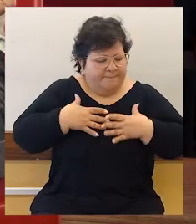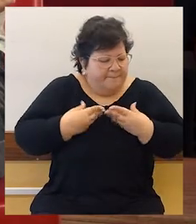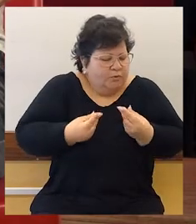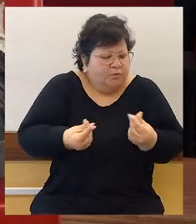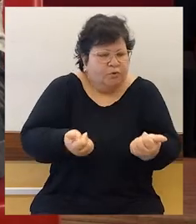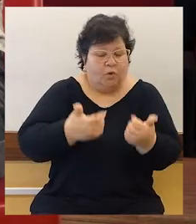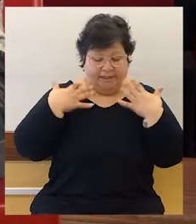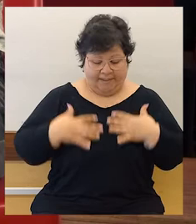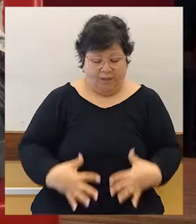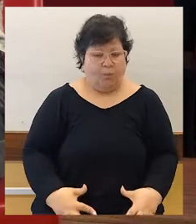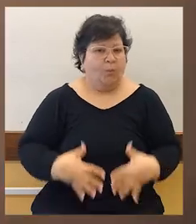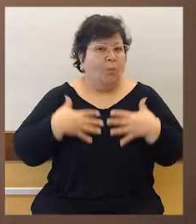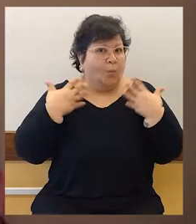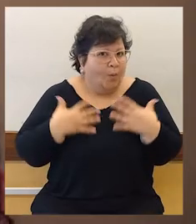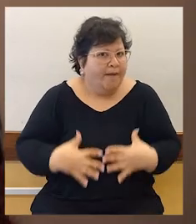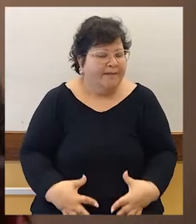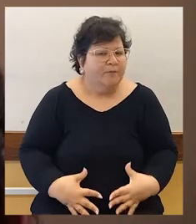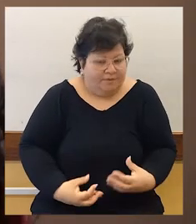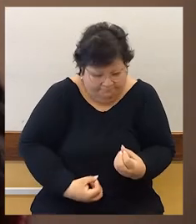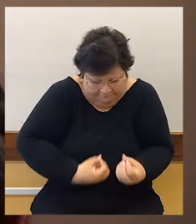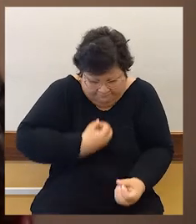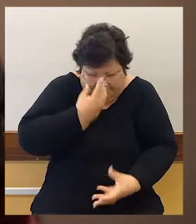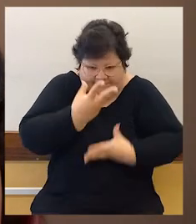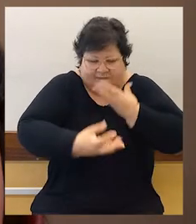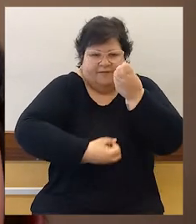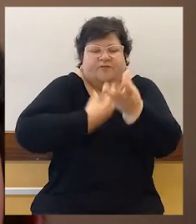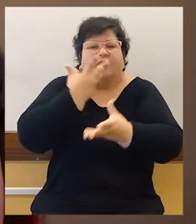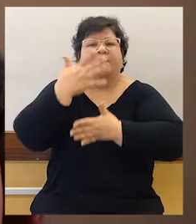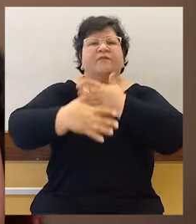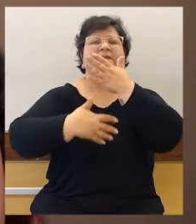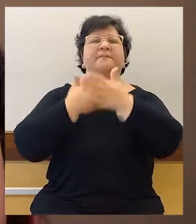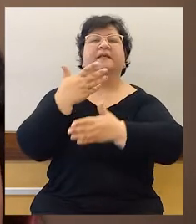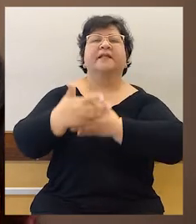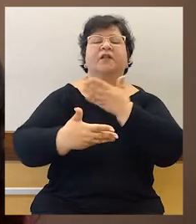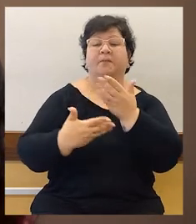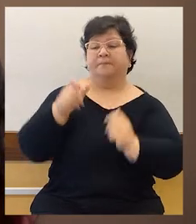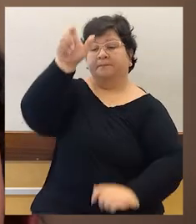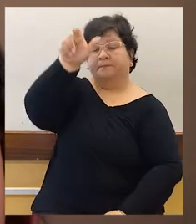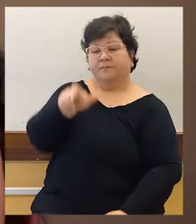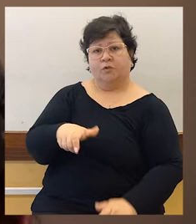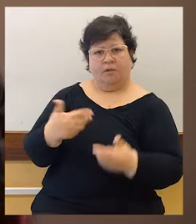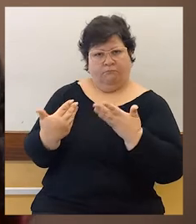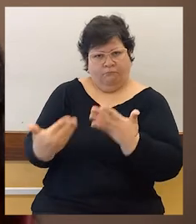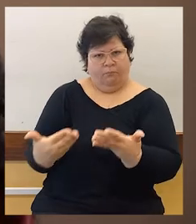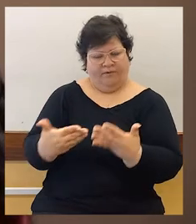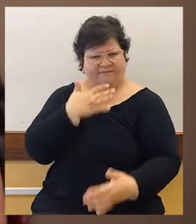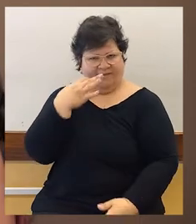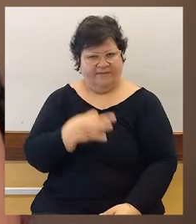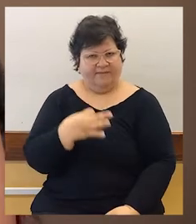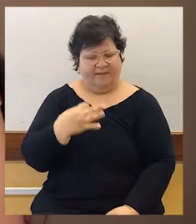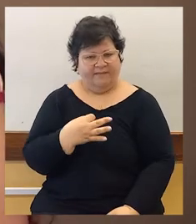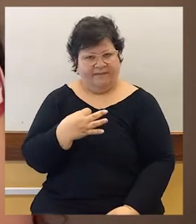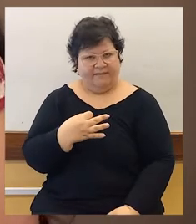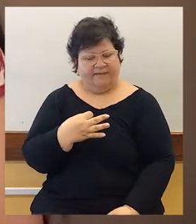cuerpo, involucrada, que aparece a partir del movimiento, el sujeto puede realmente encontrarse